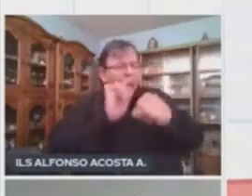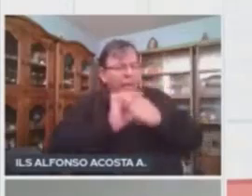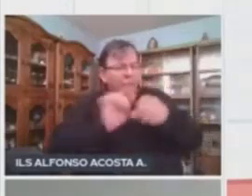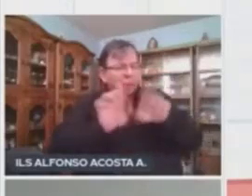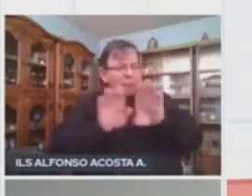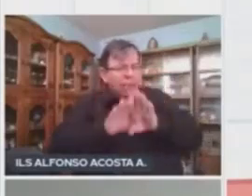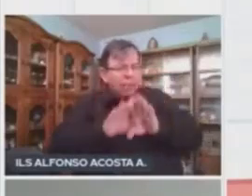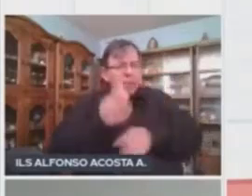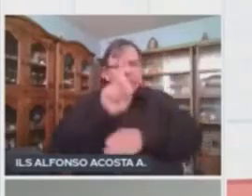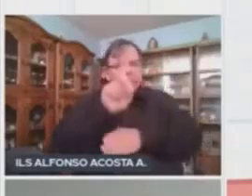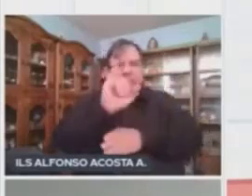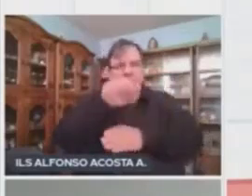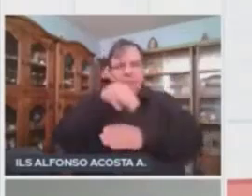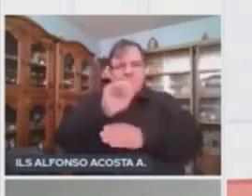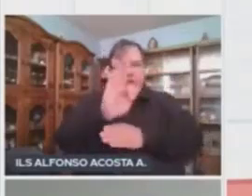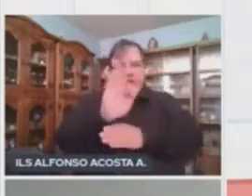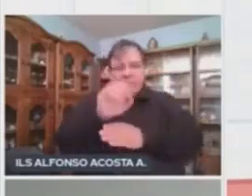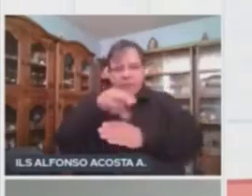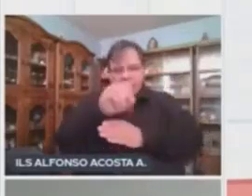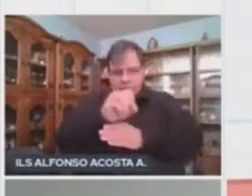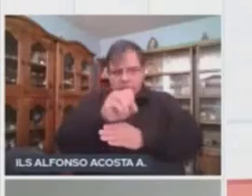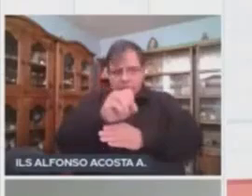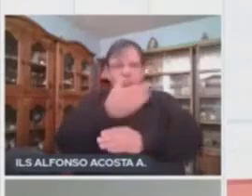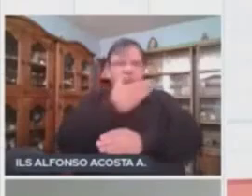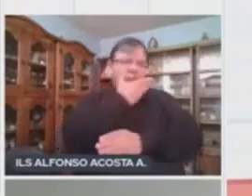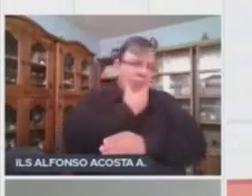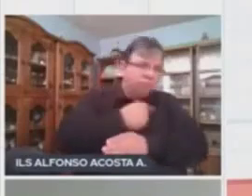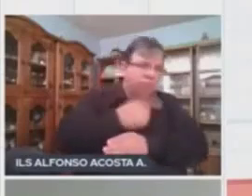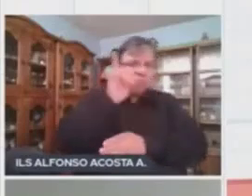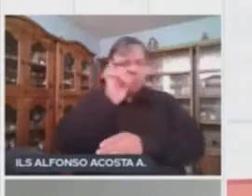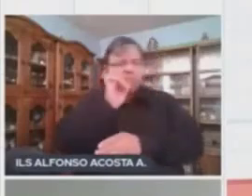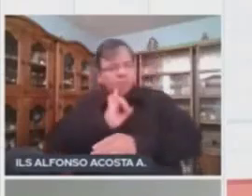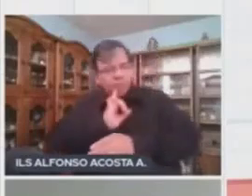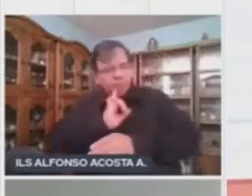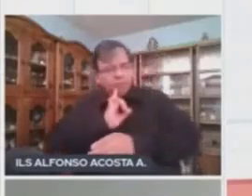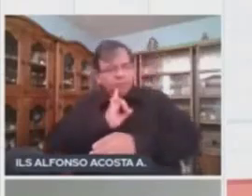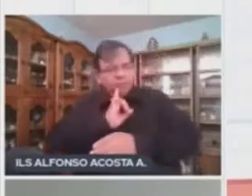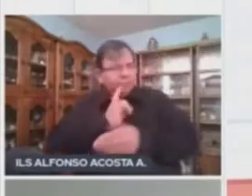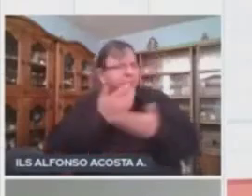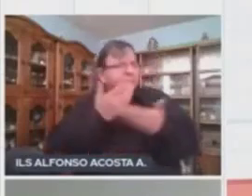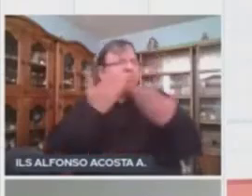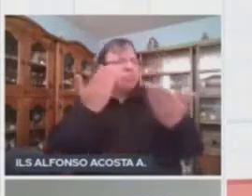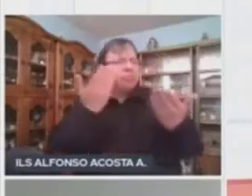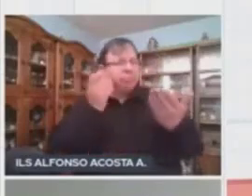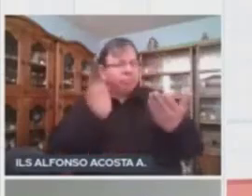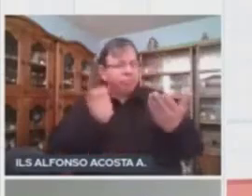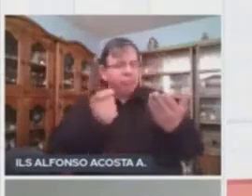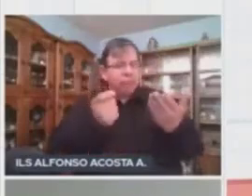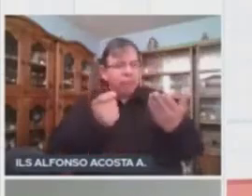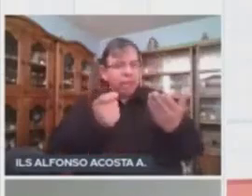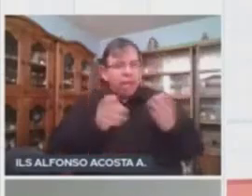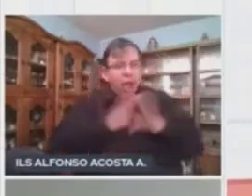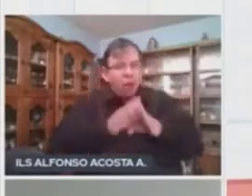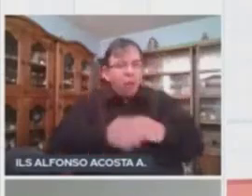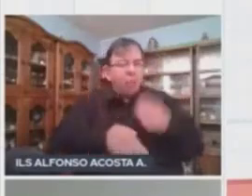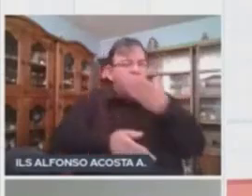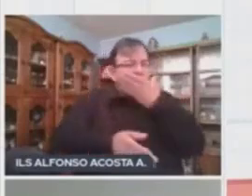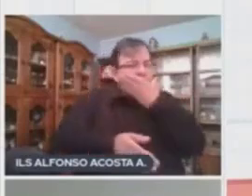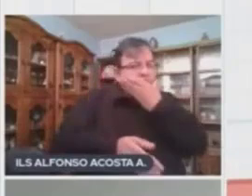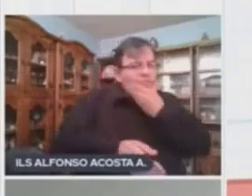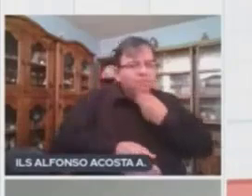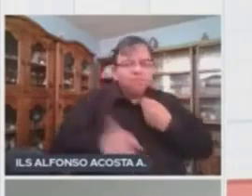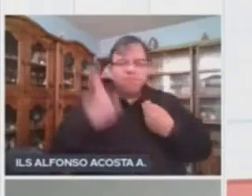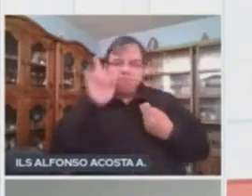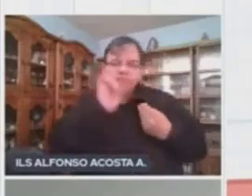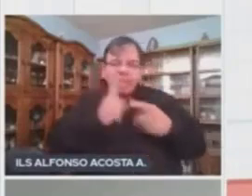dimorfismo sexual. Esto se refiere a las diferencias muy marcadas que existen entre